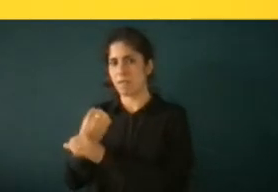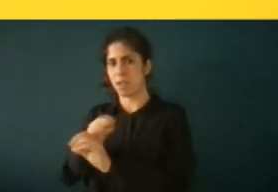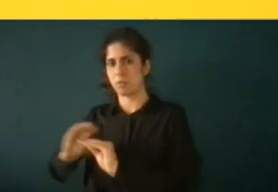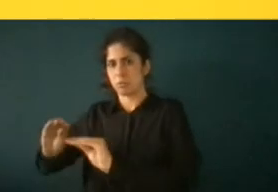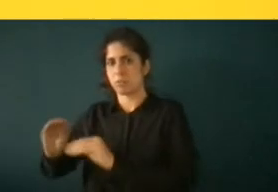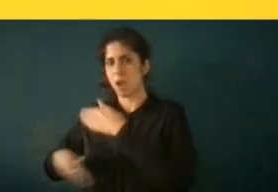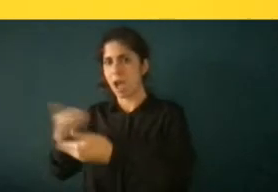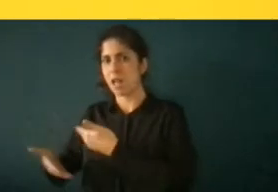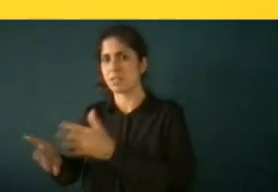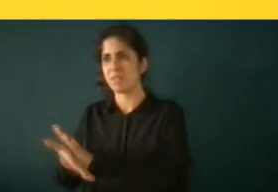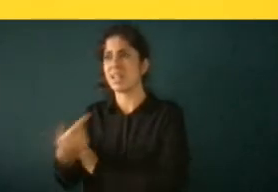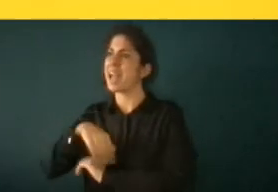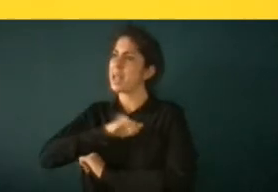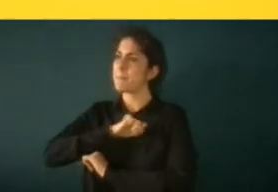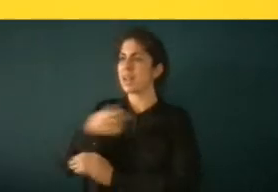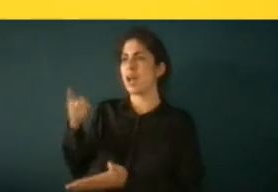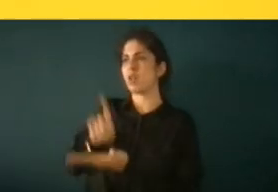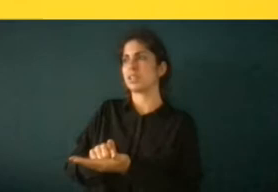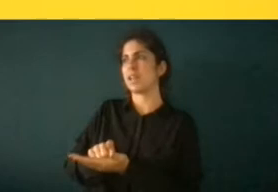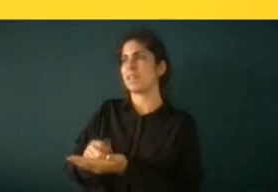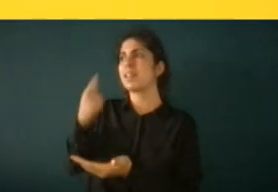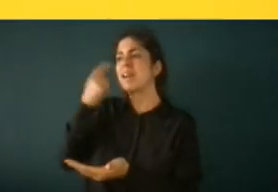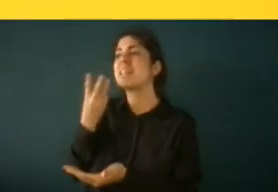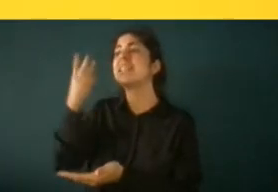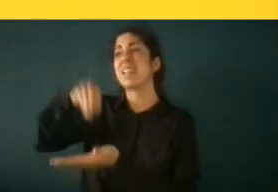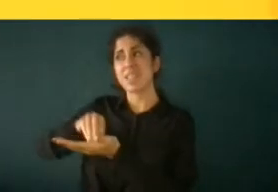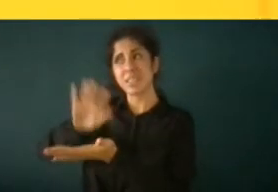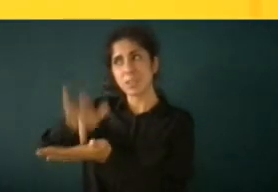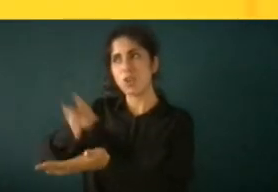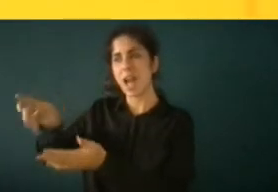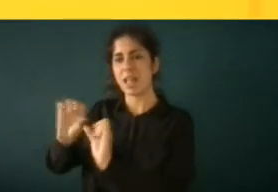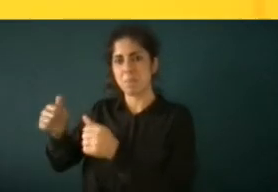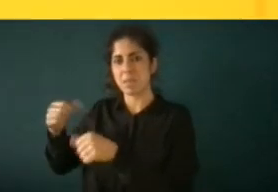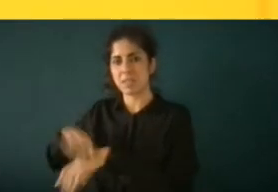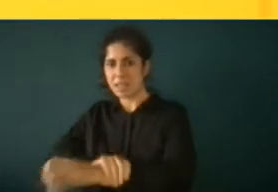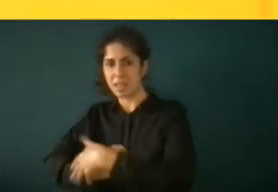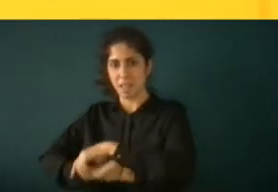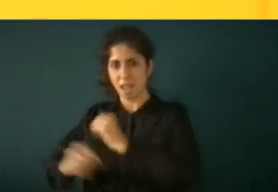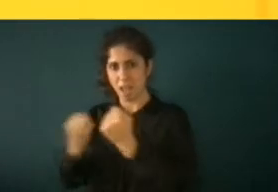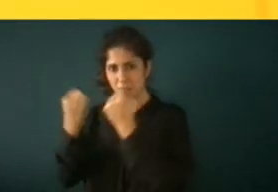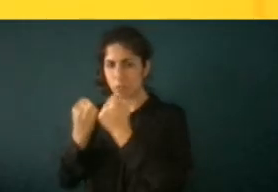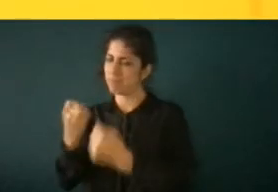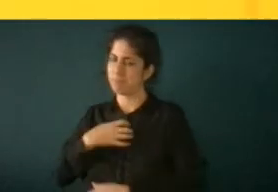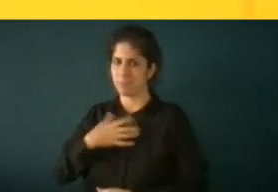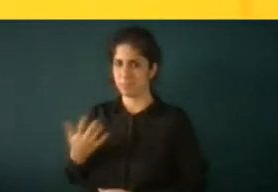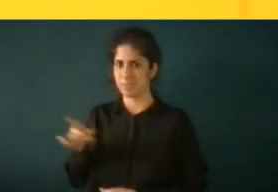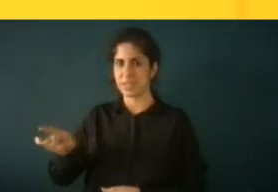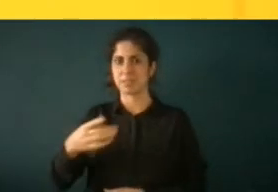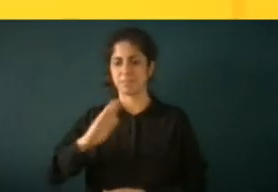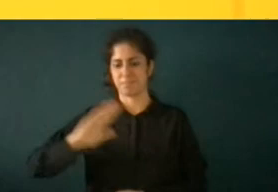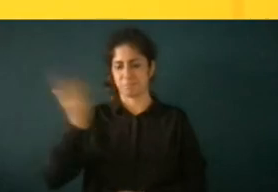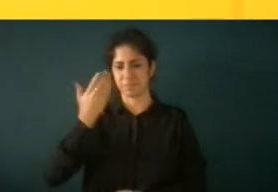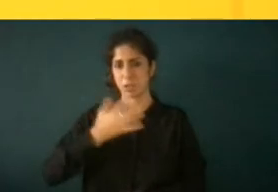haya una tercera vez pues esto realmente él no me puede a mí incubar ningún procedimiento lo puede hacer